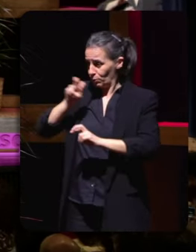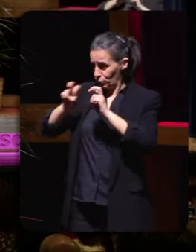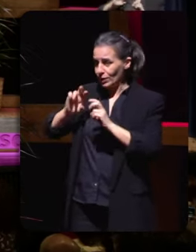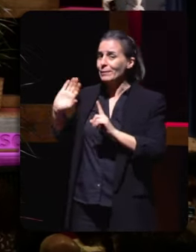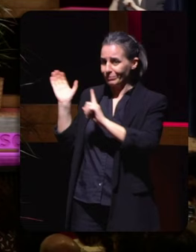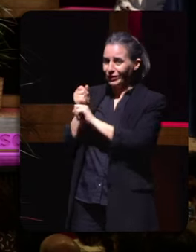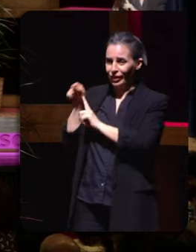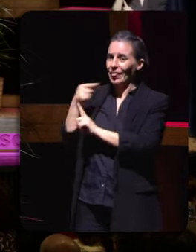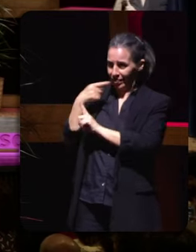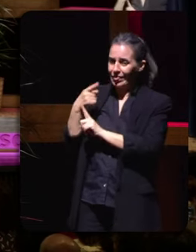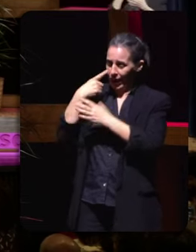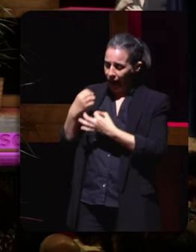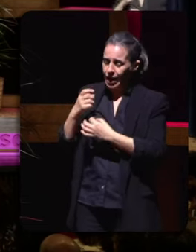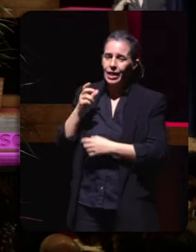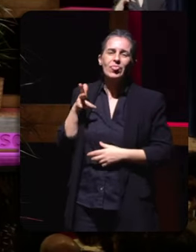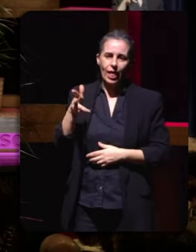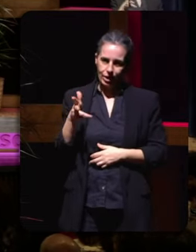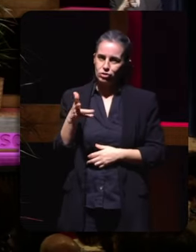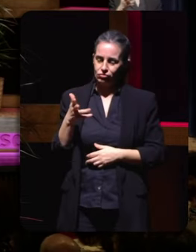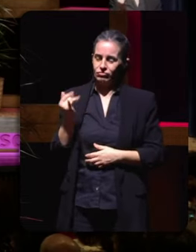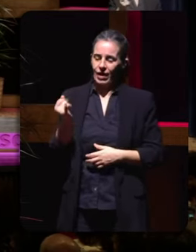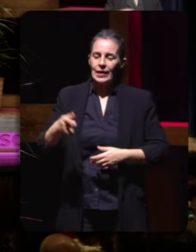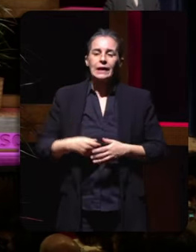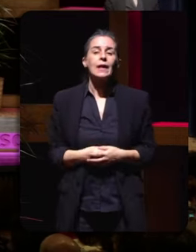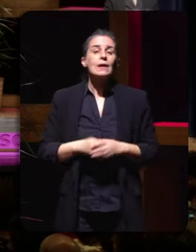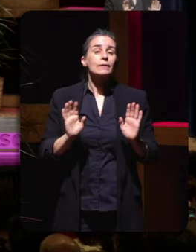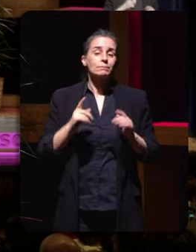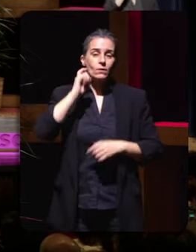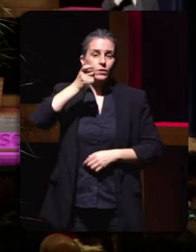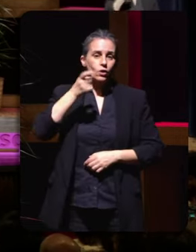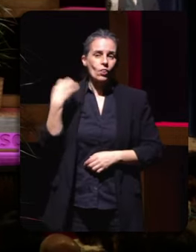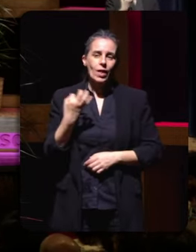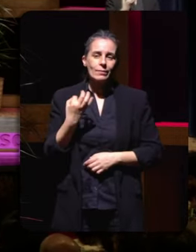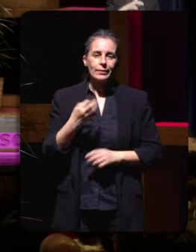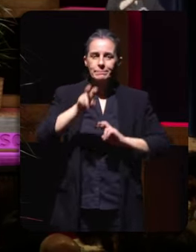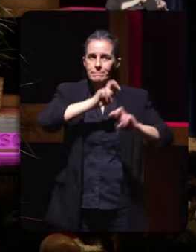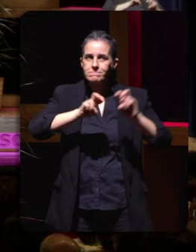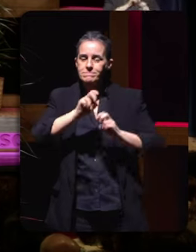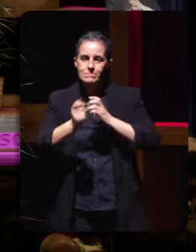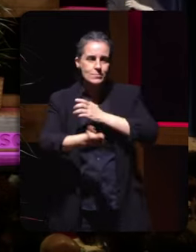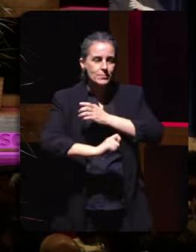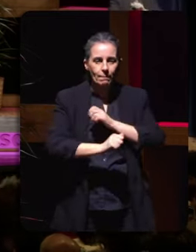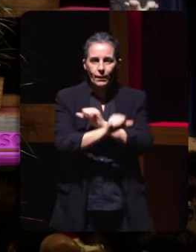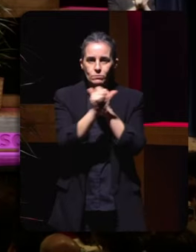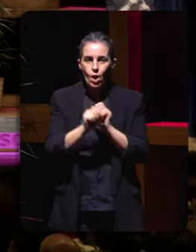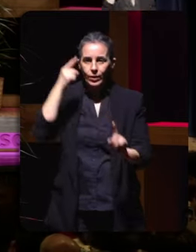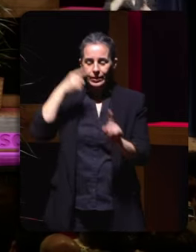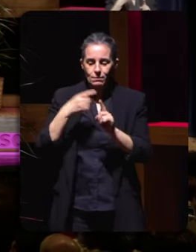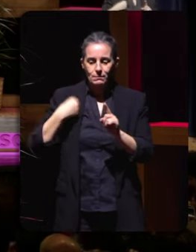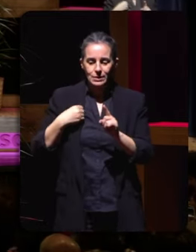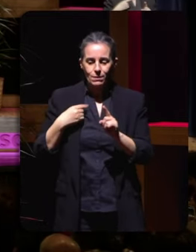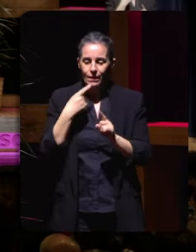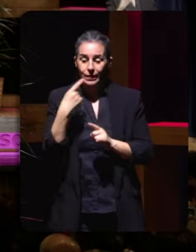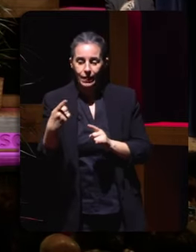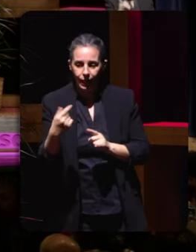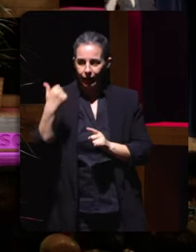direito. Así que, chegados a este punto, Alberto Núñez Feijo tuvo que afanarse en buscar a fórmula para non desautorizarse a sí mesmo, pero